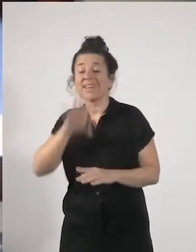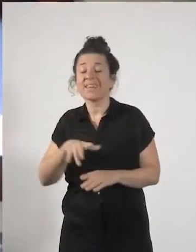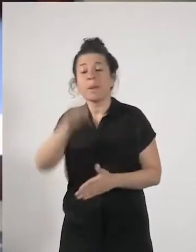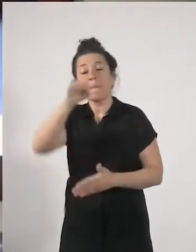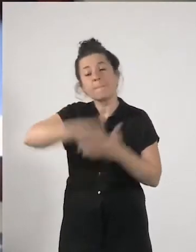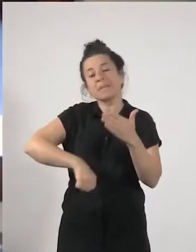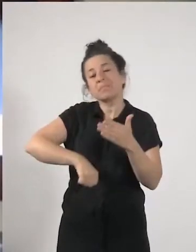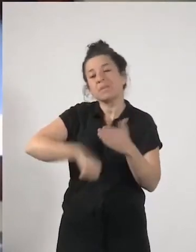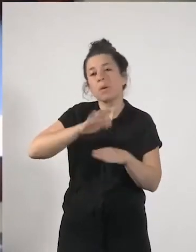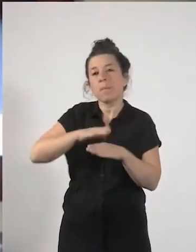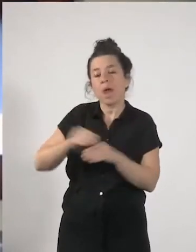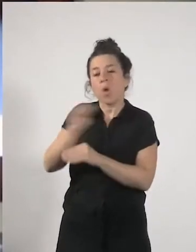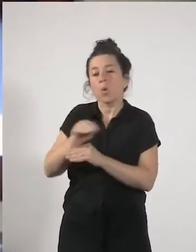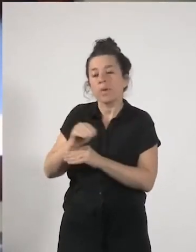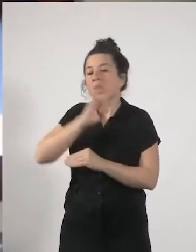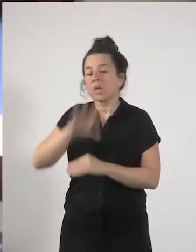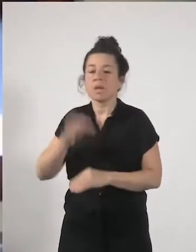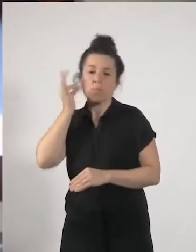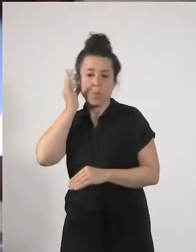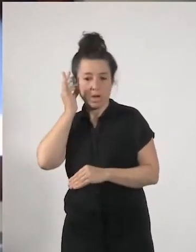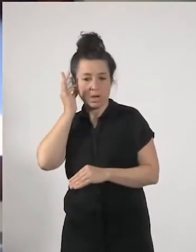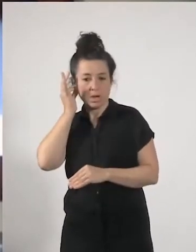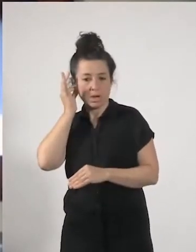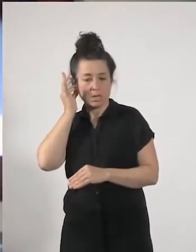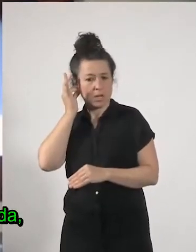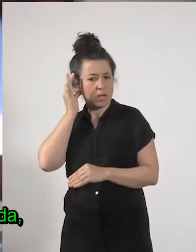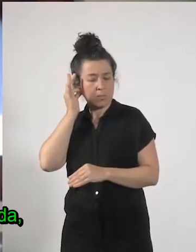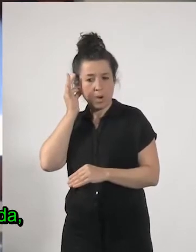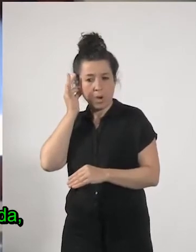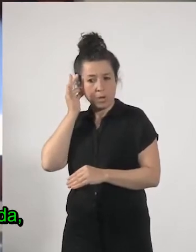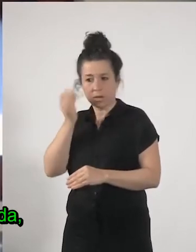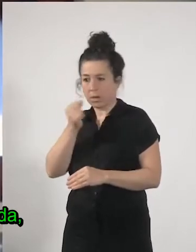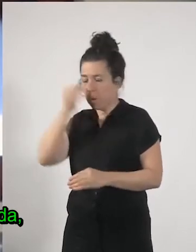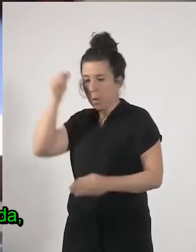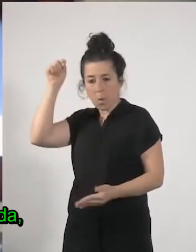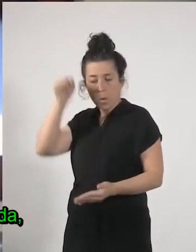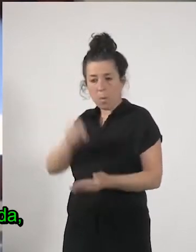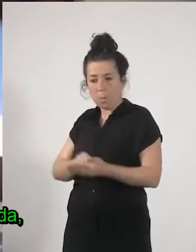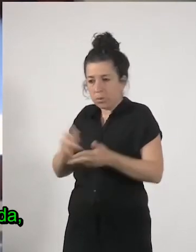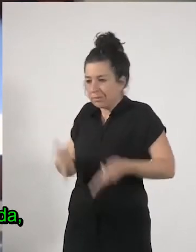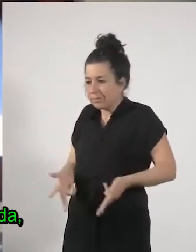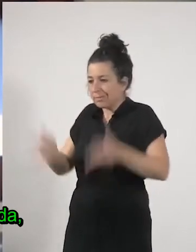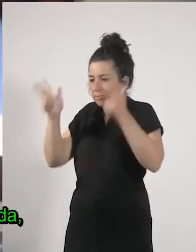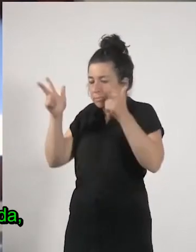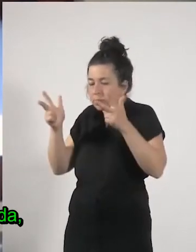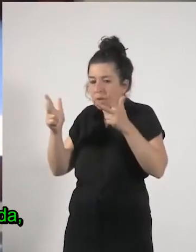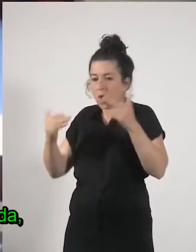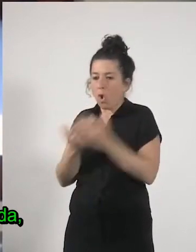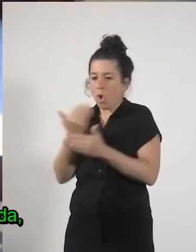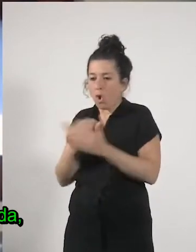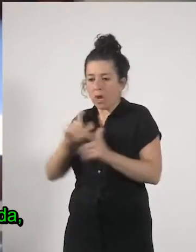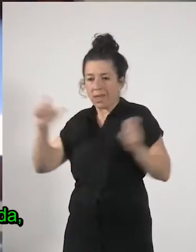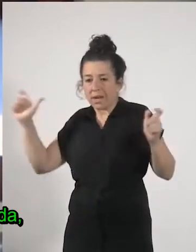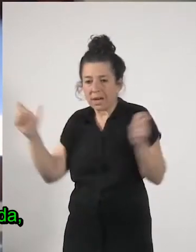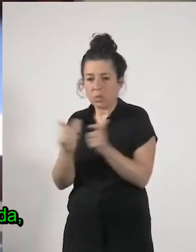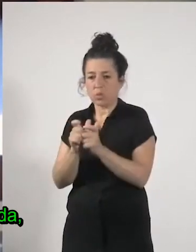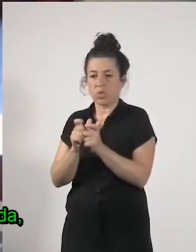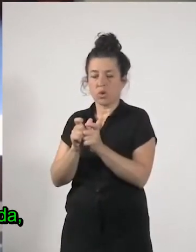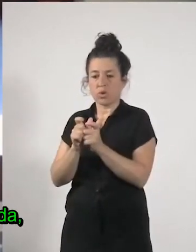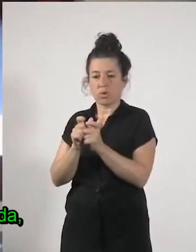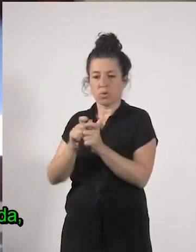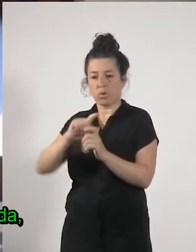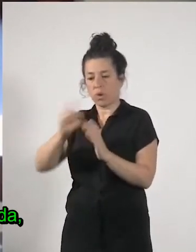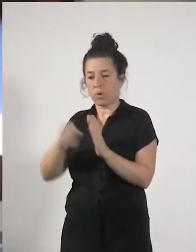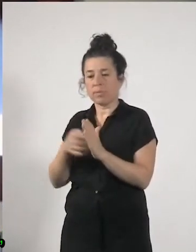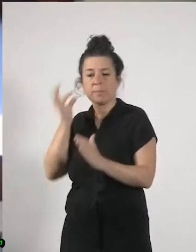inmediatamente una posibilidad de reducción o incluso hasta el 100% de la jornada y por supuesto